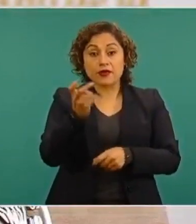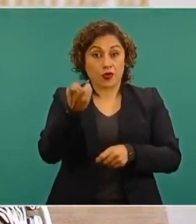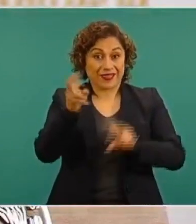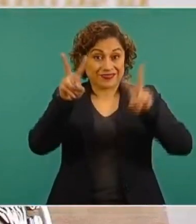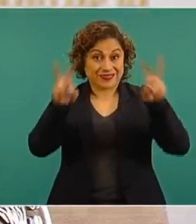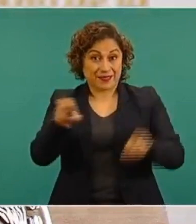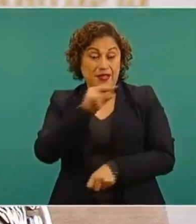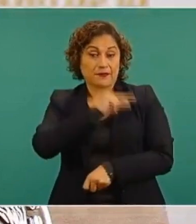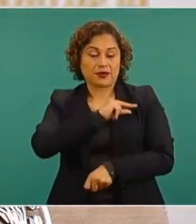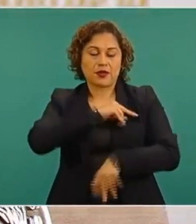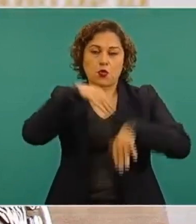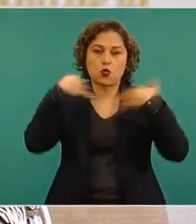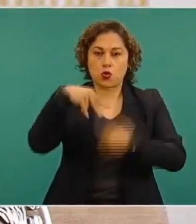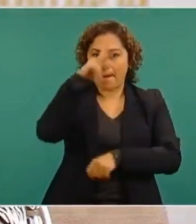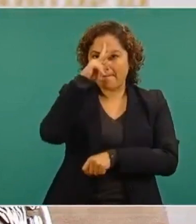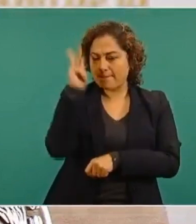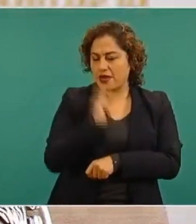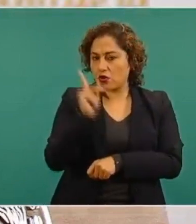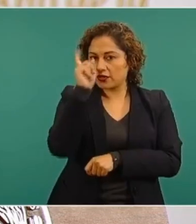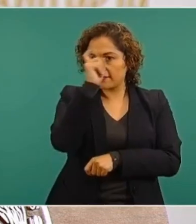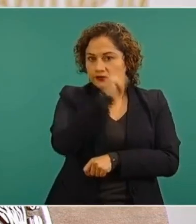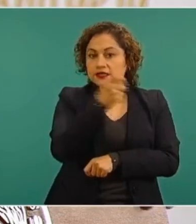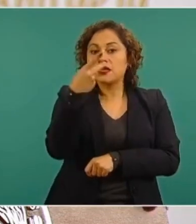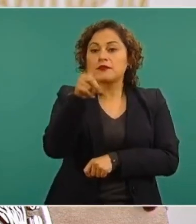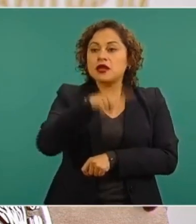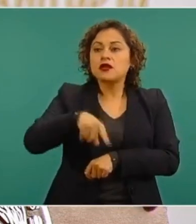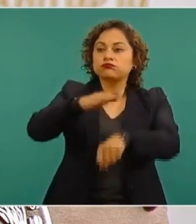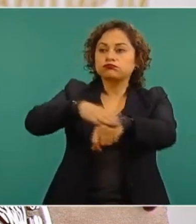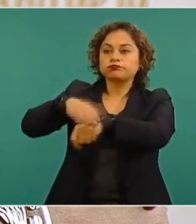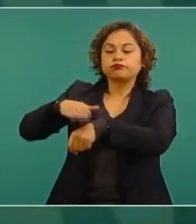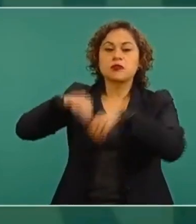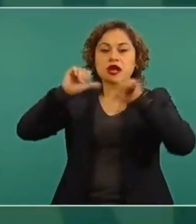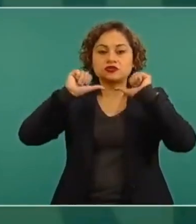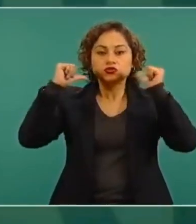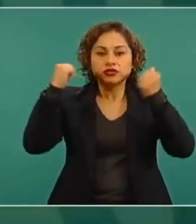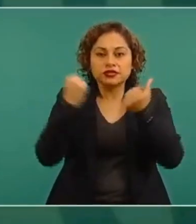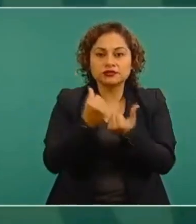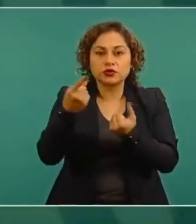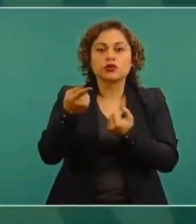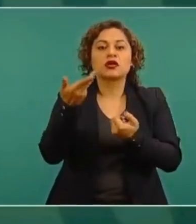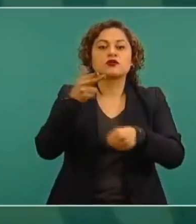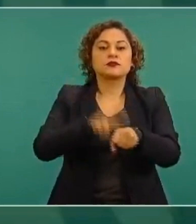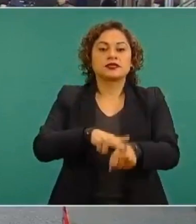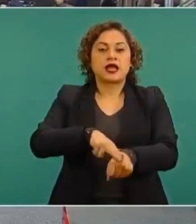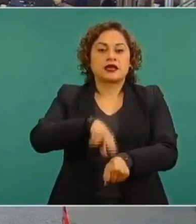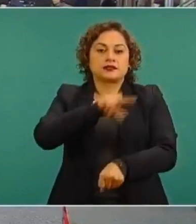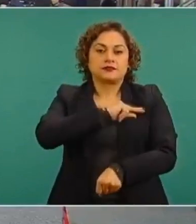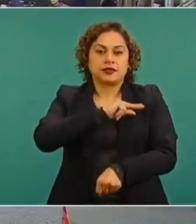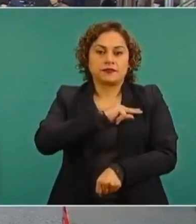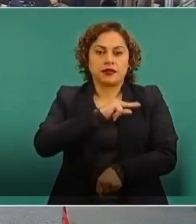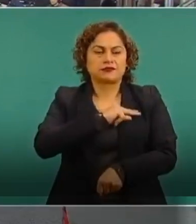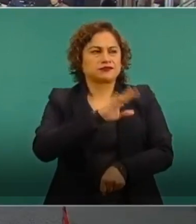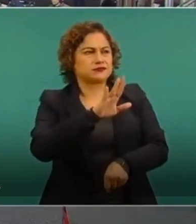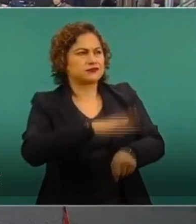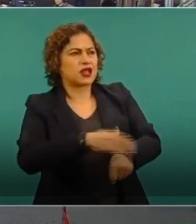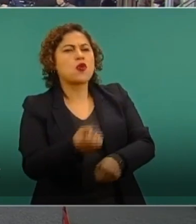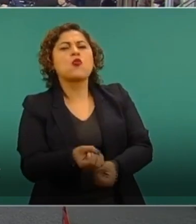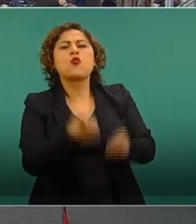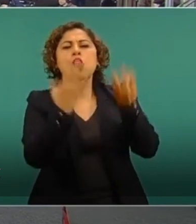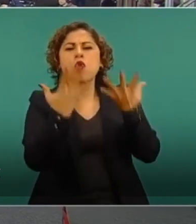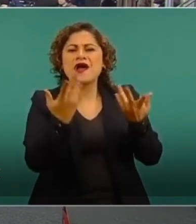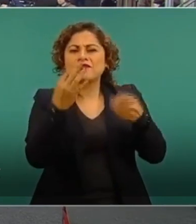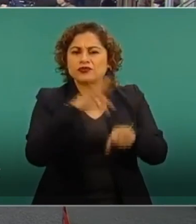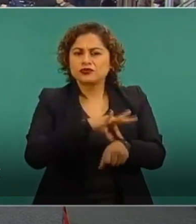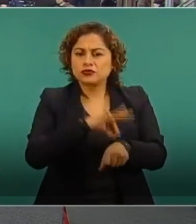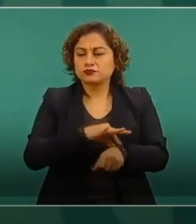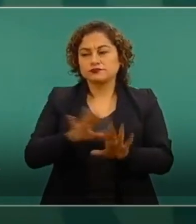muy buena con las asociaciones de hospitales privados, el Consorcio Mexicano de Hospitales Privados. ¿Y cómo cuántos médicos son? No tengo ese dato porque nos mandaron una